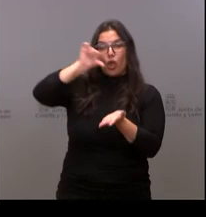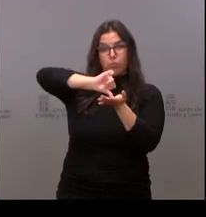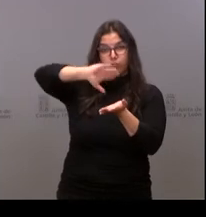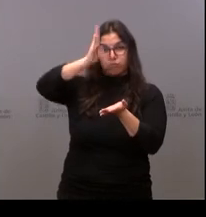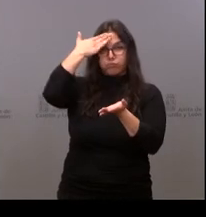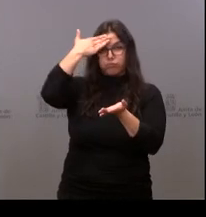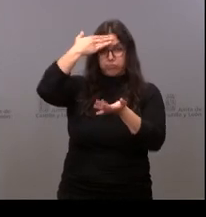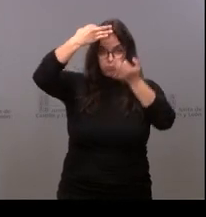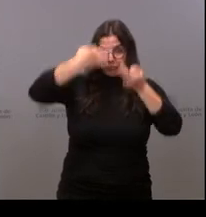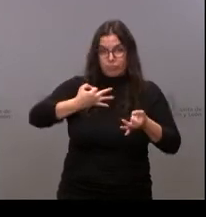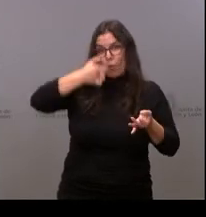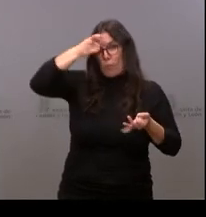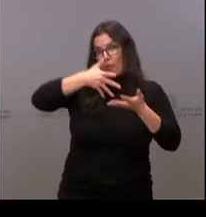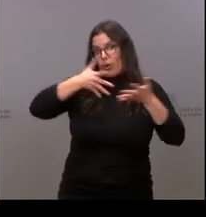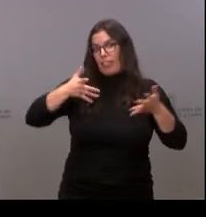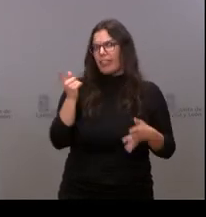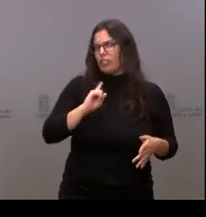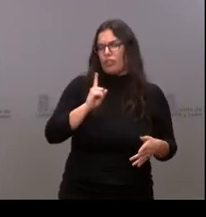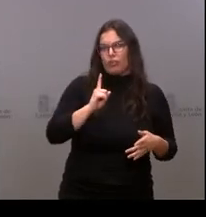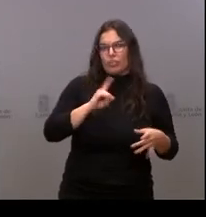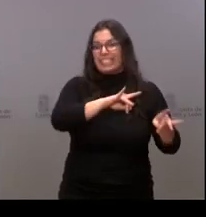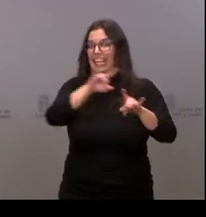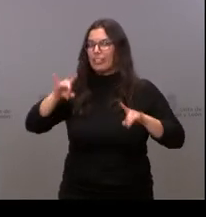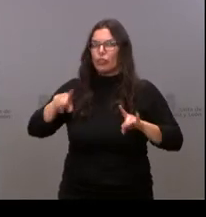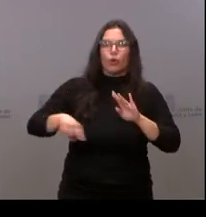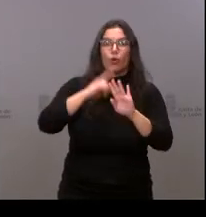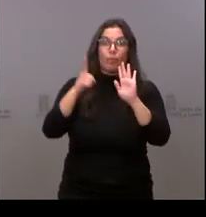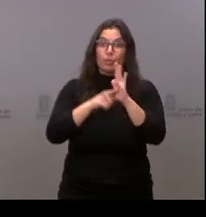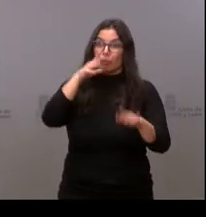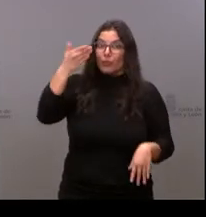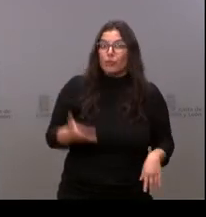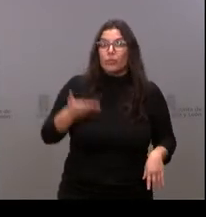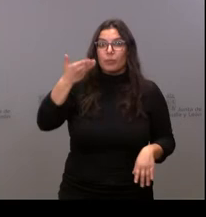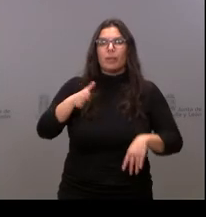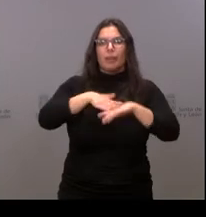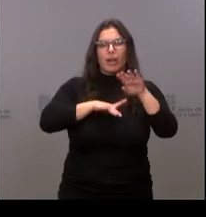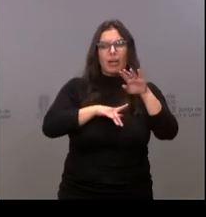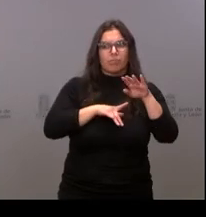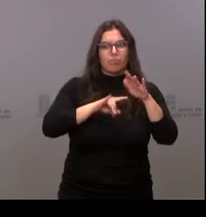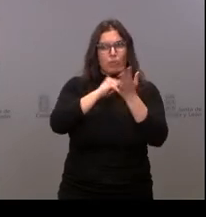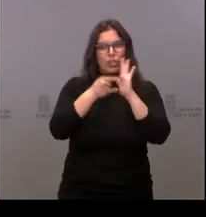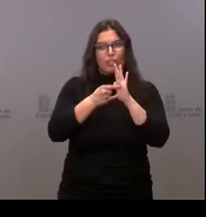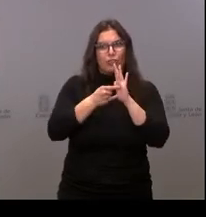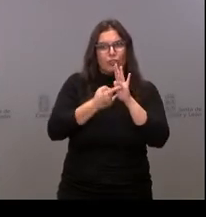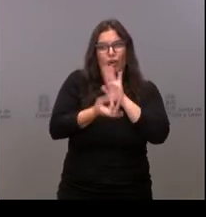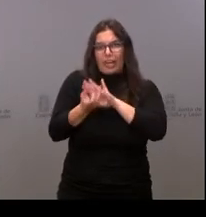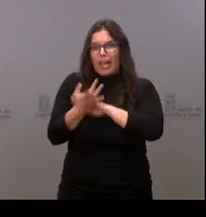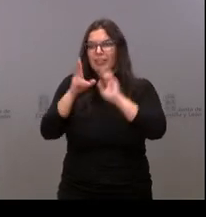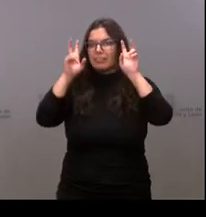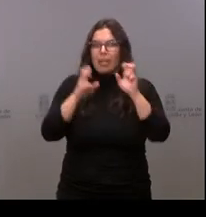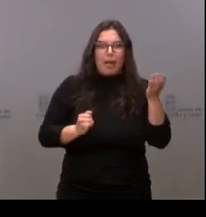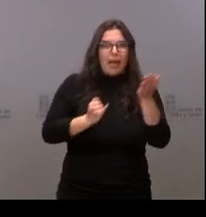hablando también de la gran parte del territorio, porque es fundamental para desarrollar proyectos agroalimentarios,